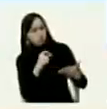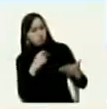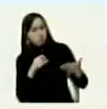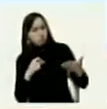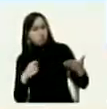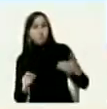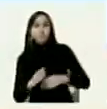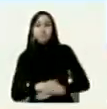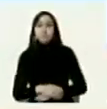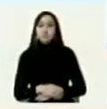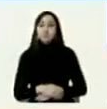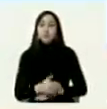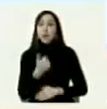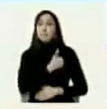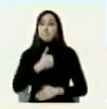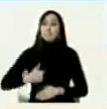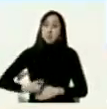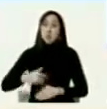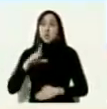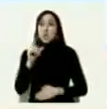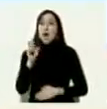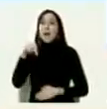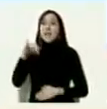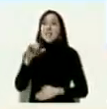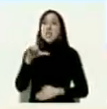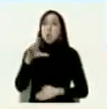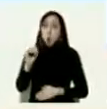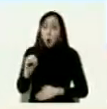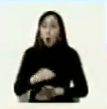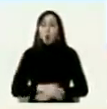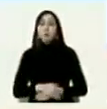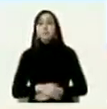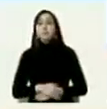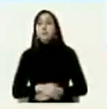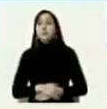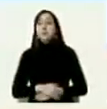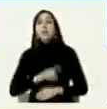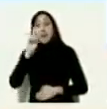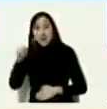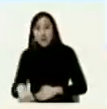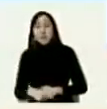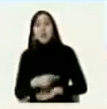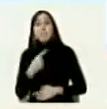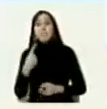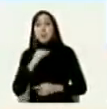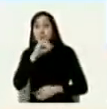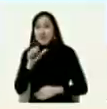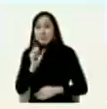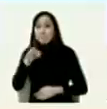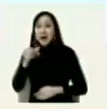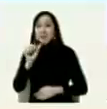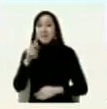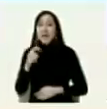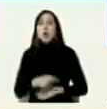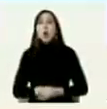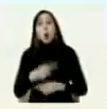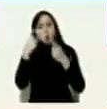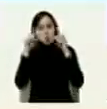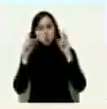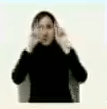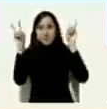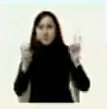el presidente Danilo Medina para entonces y el doctor Rodríguez Zapatero bueno me insistieron en varios puntos